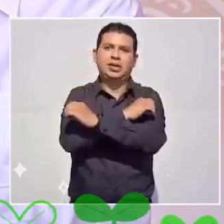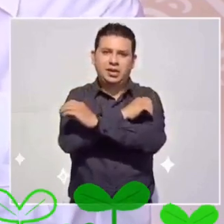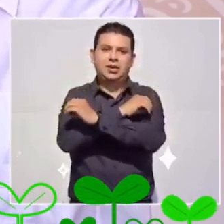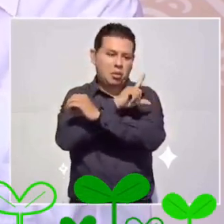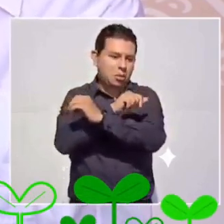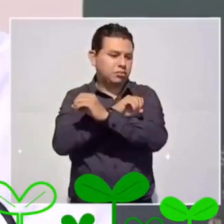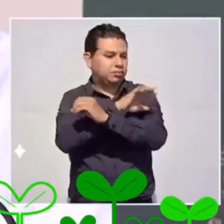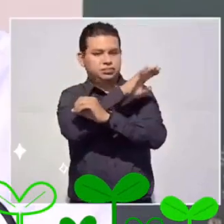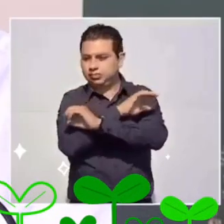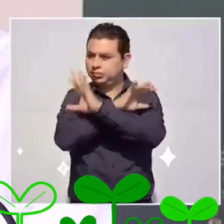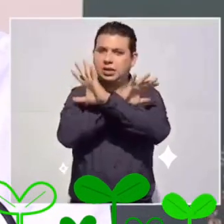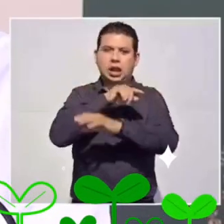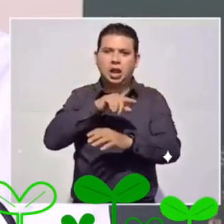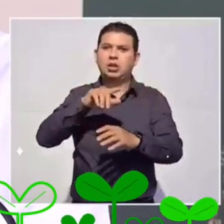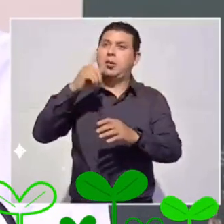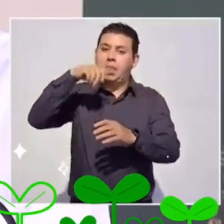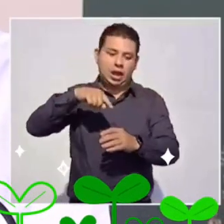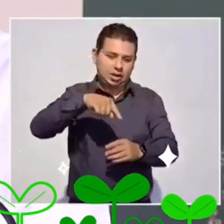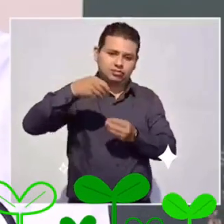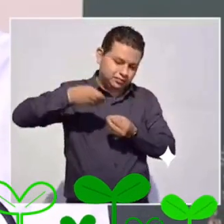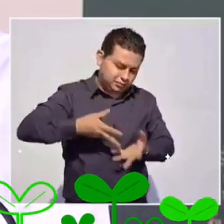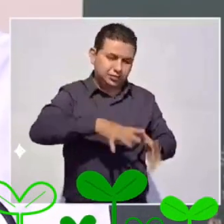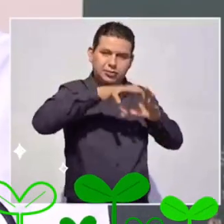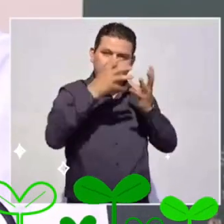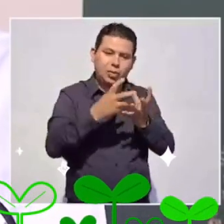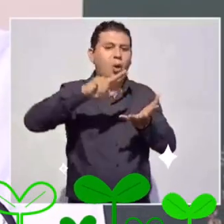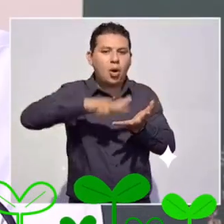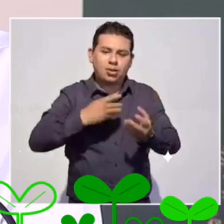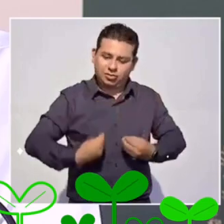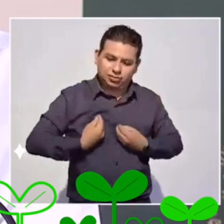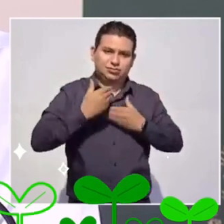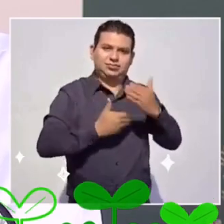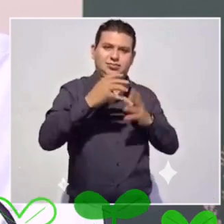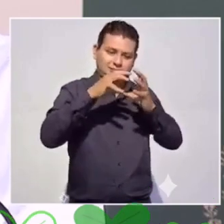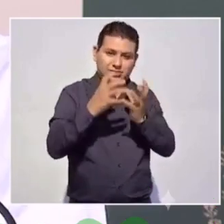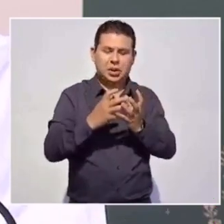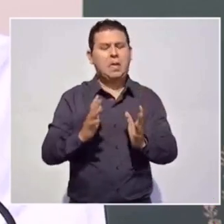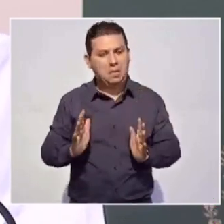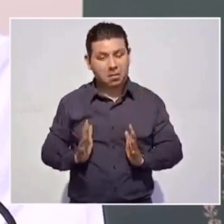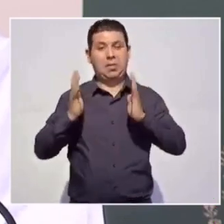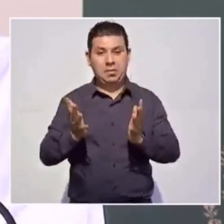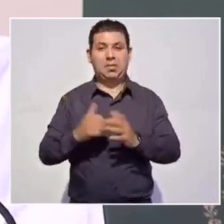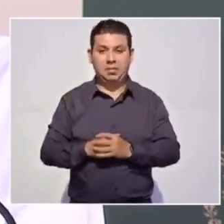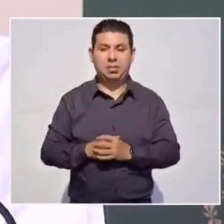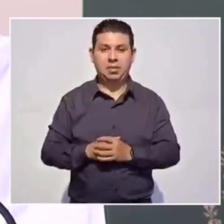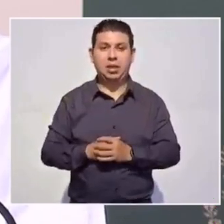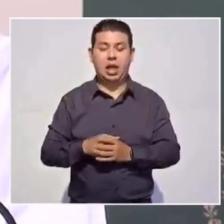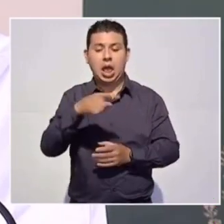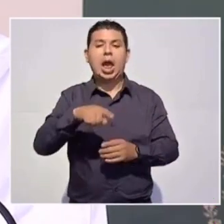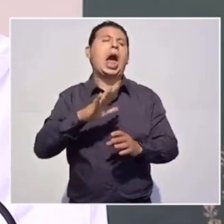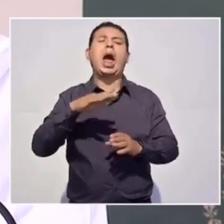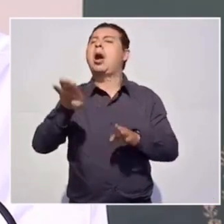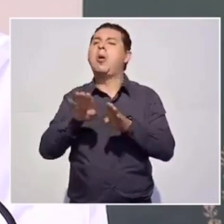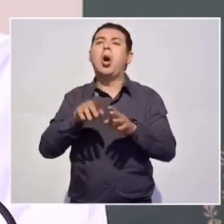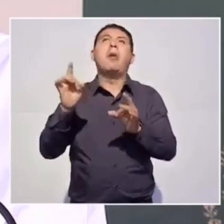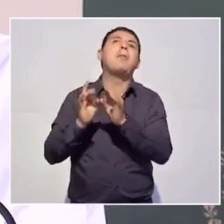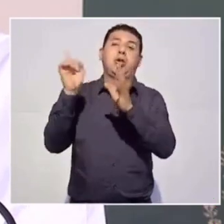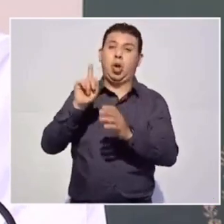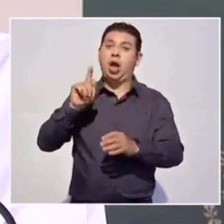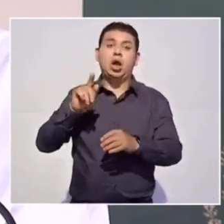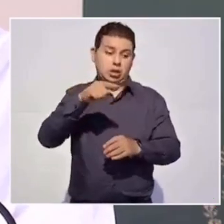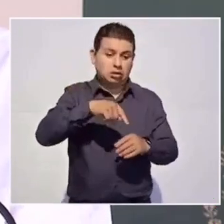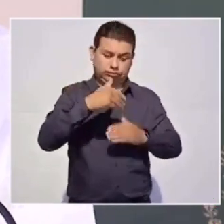brota con nuevas energías. Y no por coincidencia, sino por una lucha tenaz del pueblo de México.